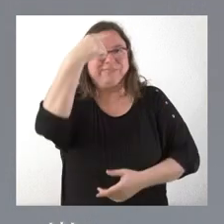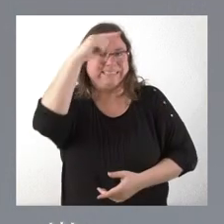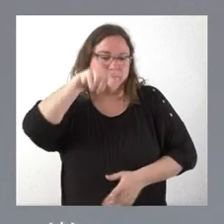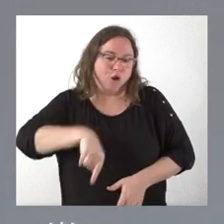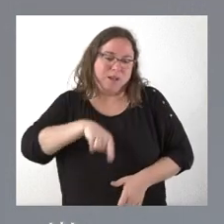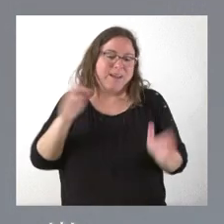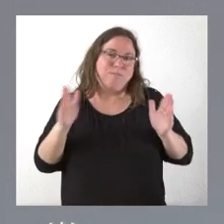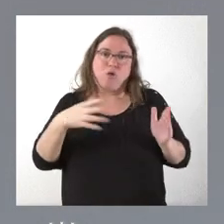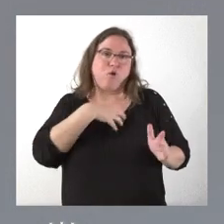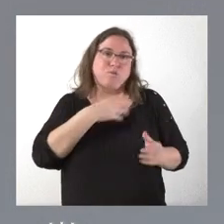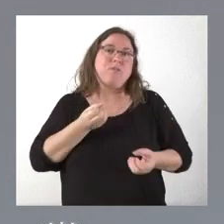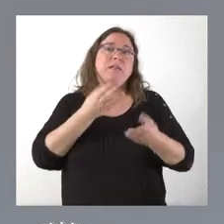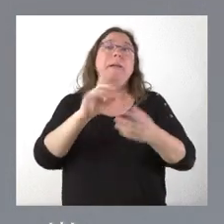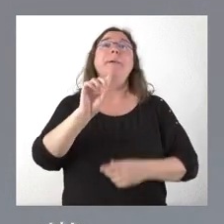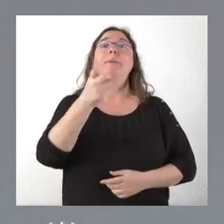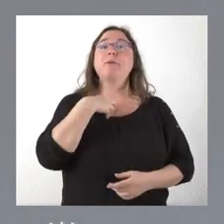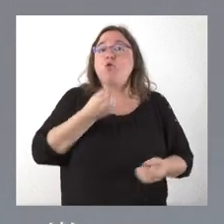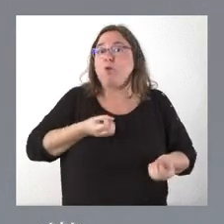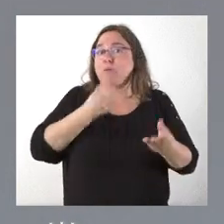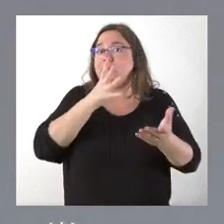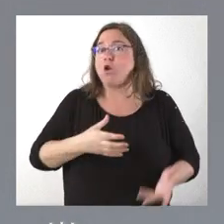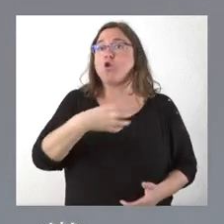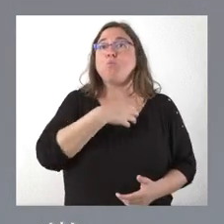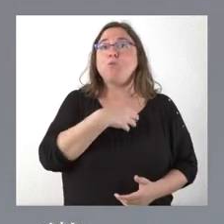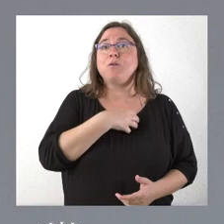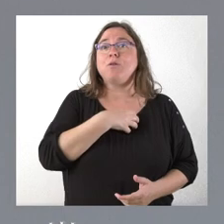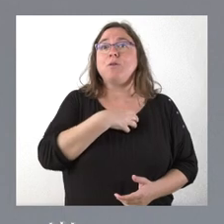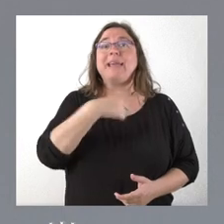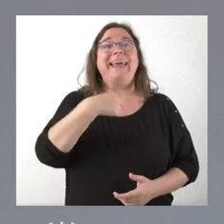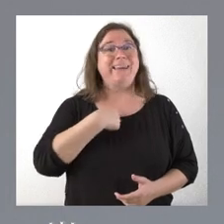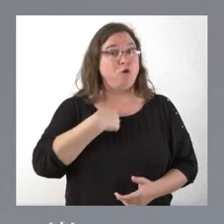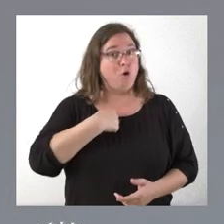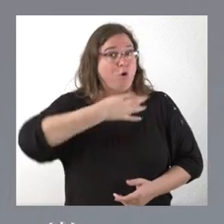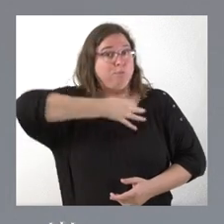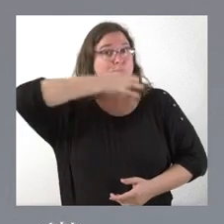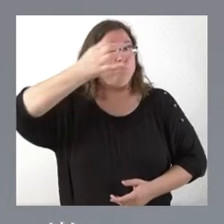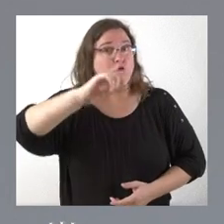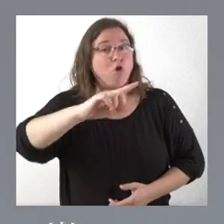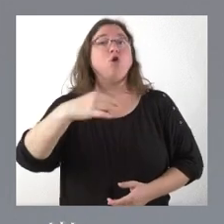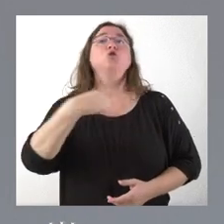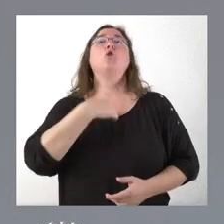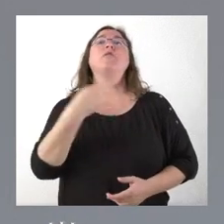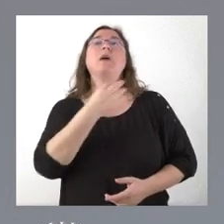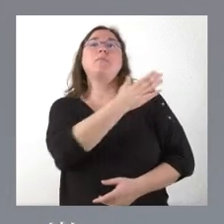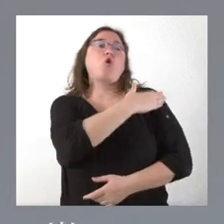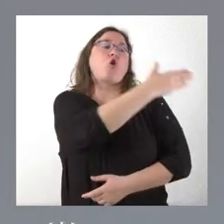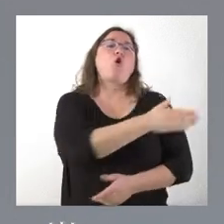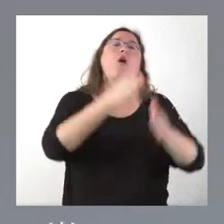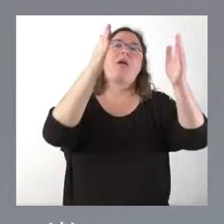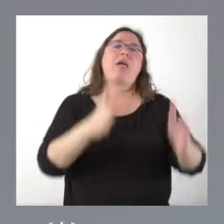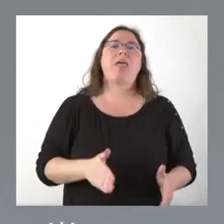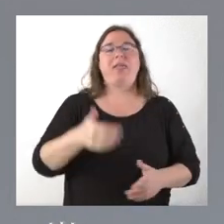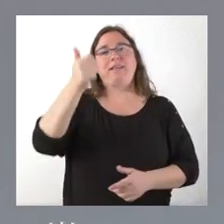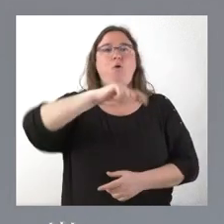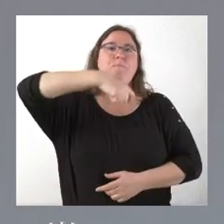lo puedo anunciar ahora. Primero, yo no lo puedo anunciar ahora y yo no lo debo anunciar. Yo lo debo anunciar con las edades del hombre, con